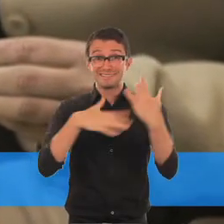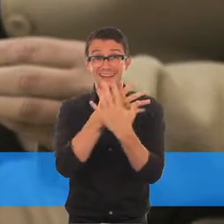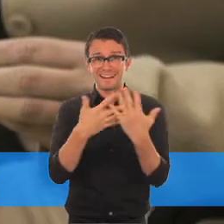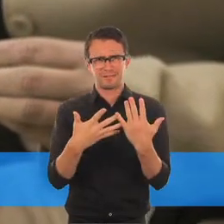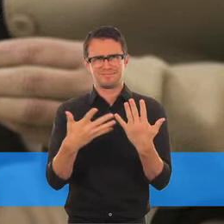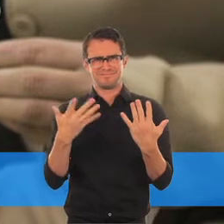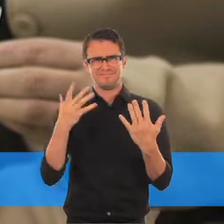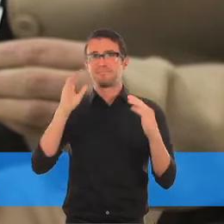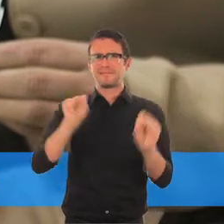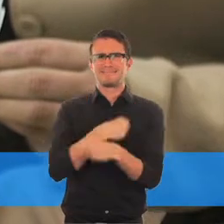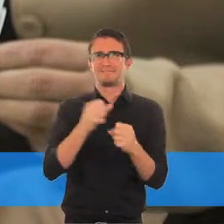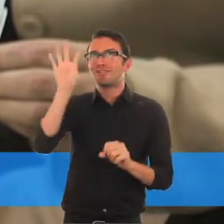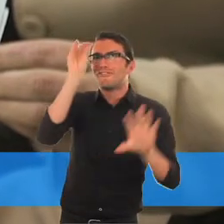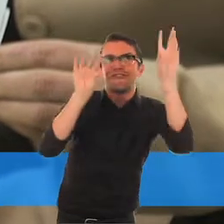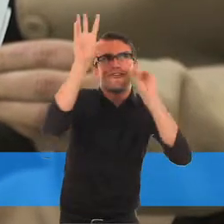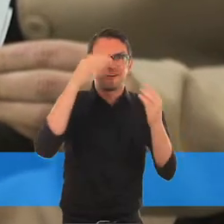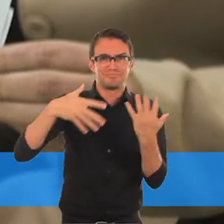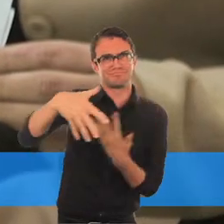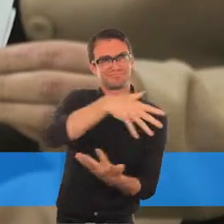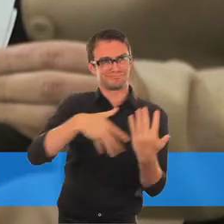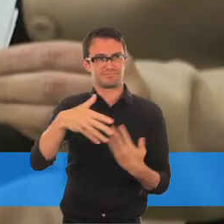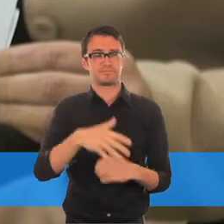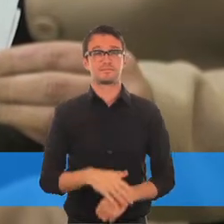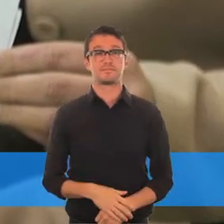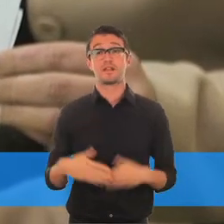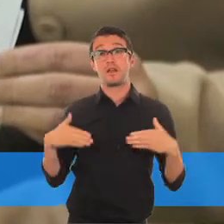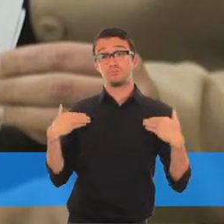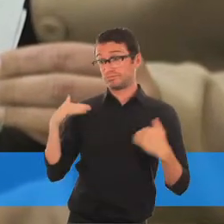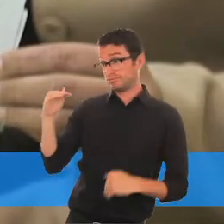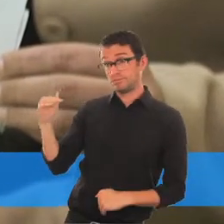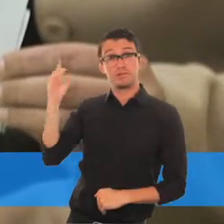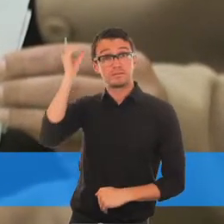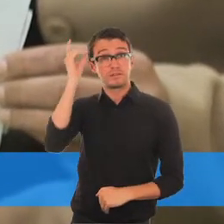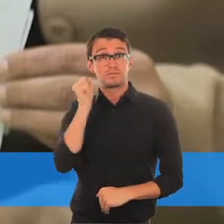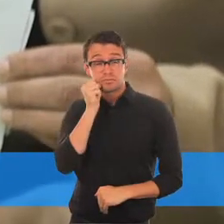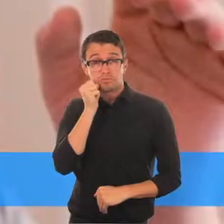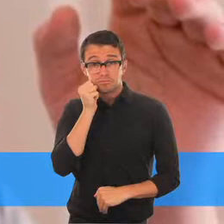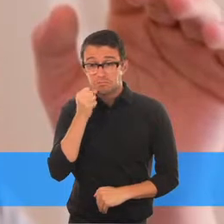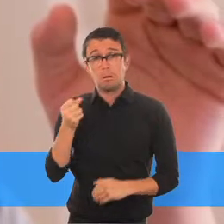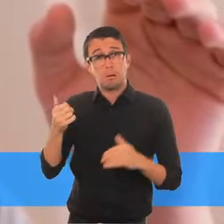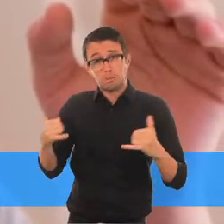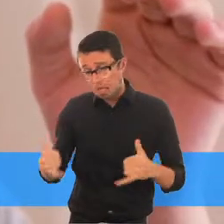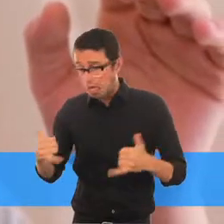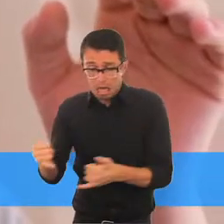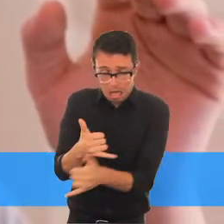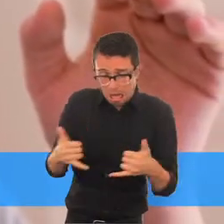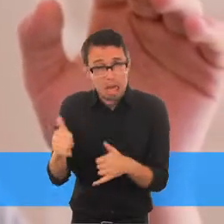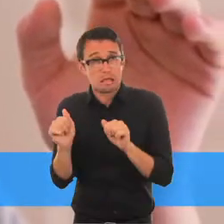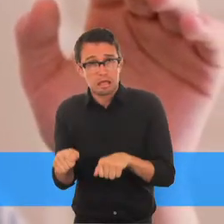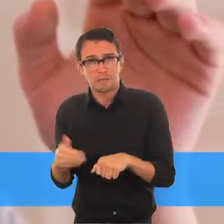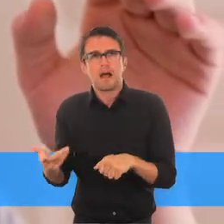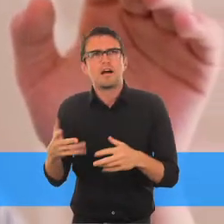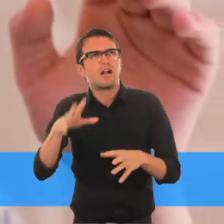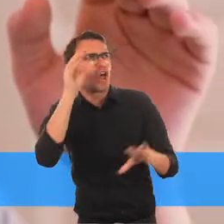señas, un estudiante sordo puede asistir a una escuela común, pero no tendrá acceso al aprendizaje ni a la socialización Sin un